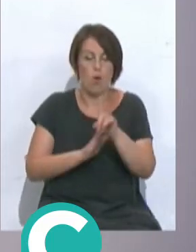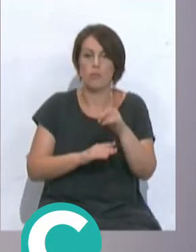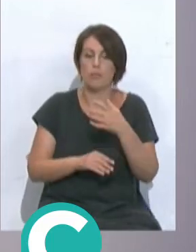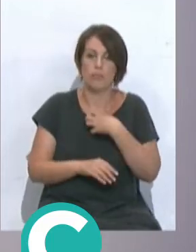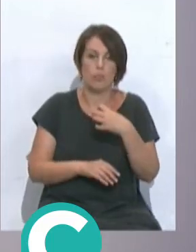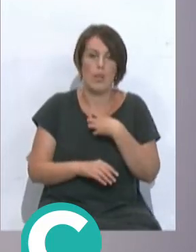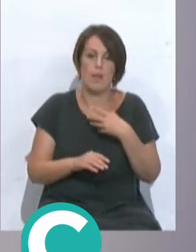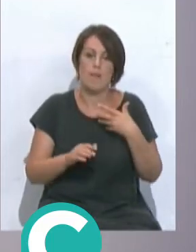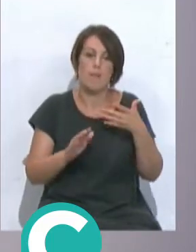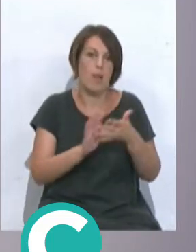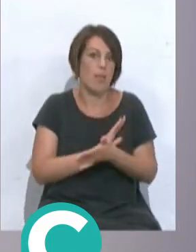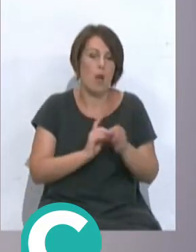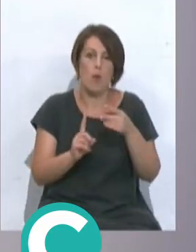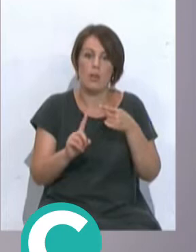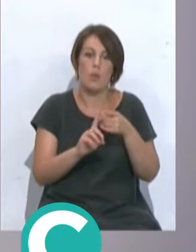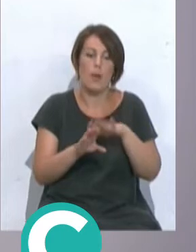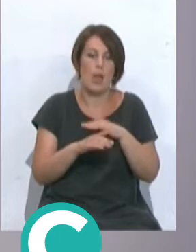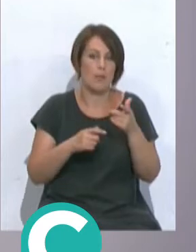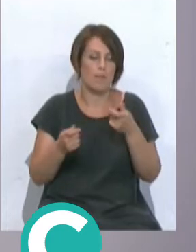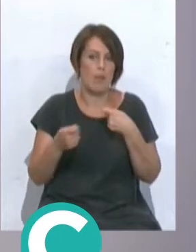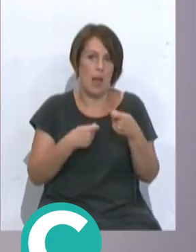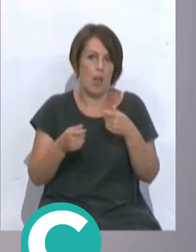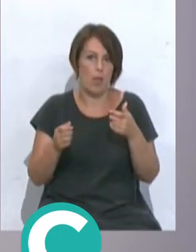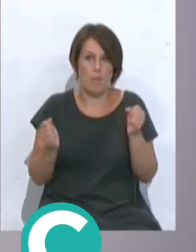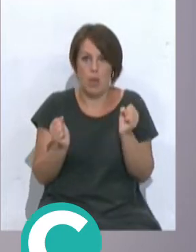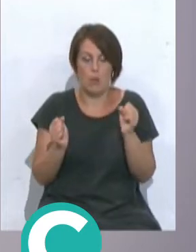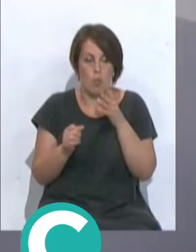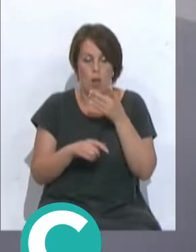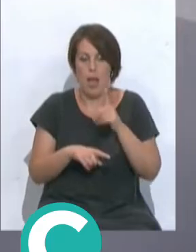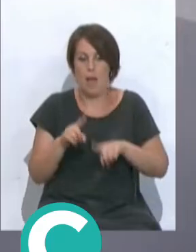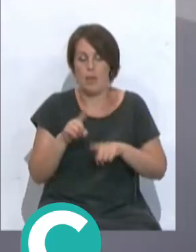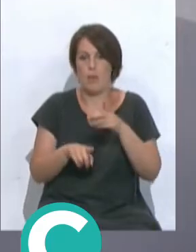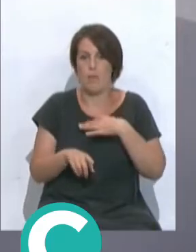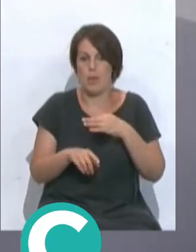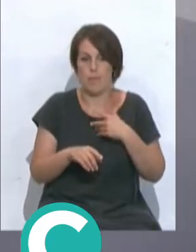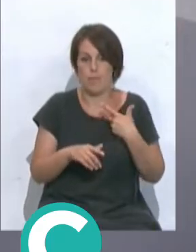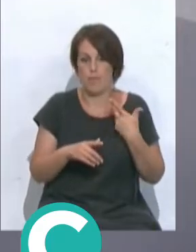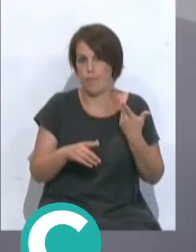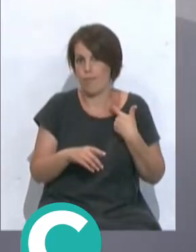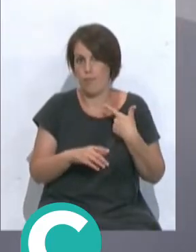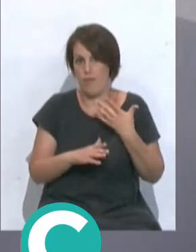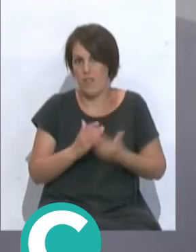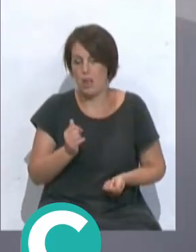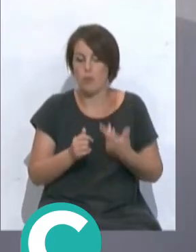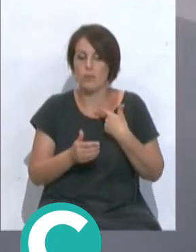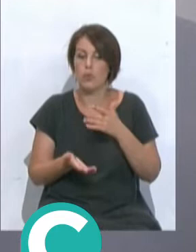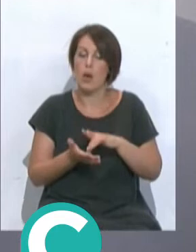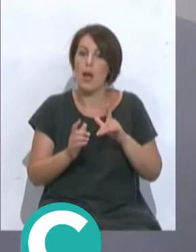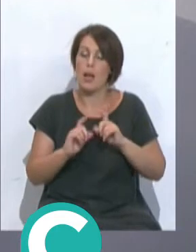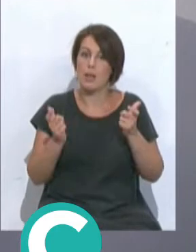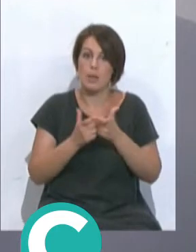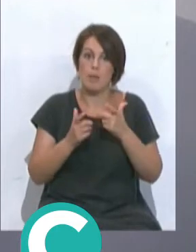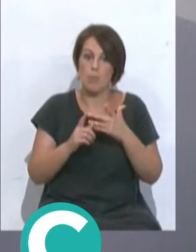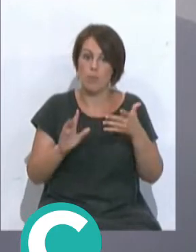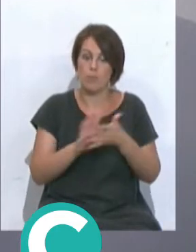la permanencia o el objetivo al mercado invernal, porque a veces puede que no te salga. Se dio la circunstancia de que cuando el equipo consigue la permanencia recién